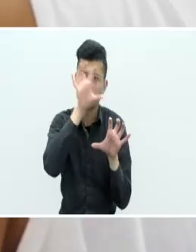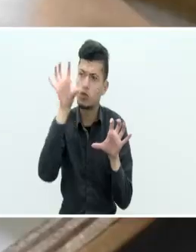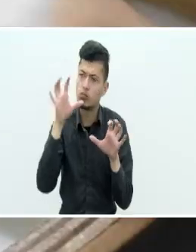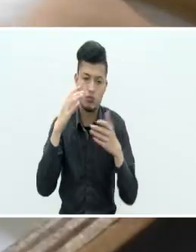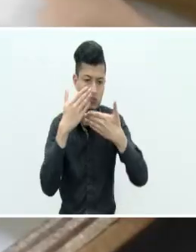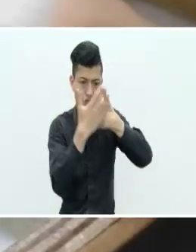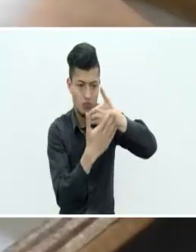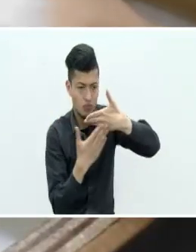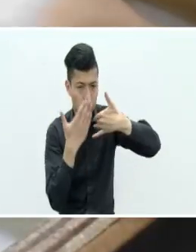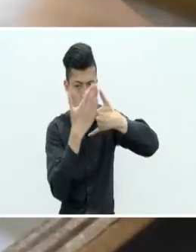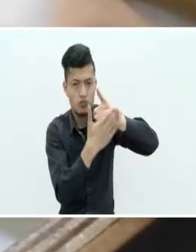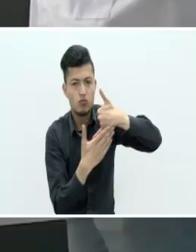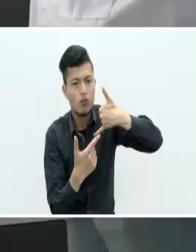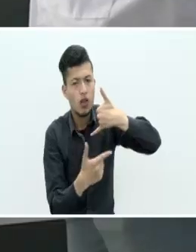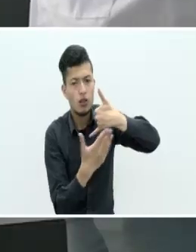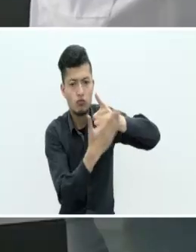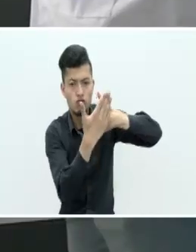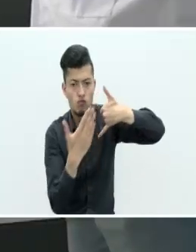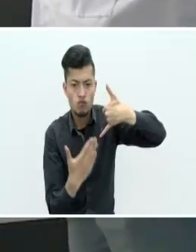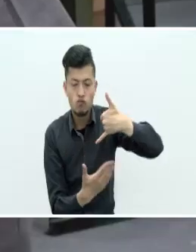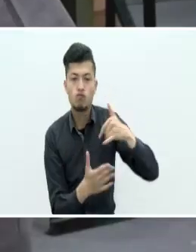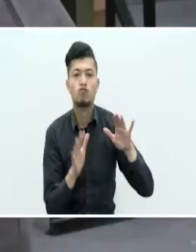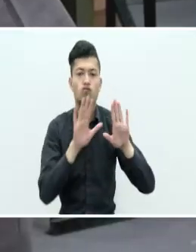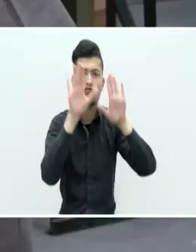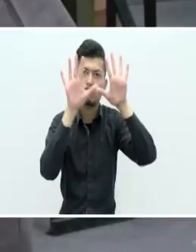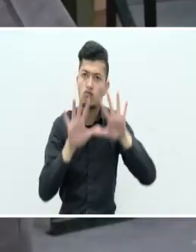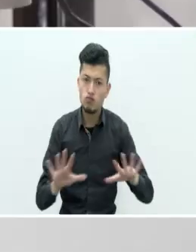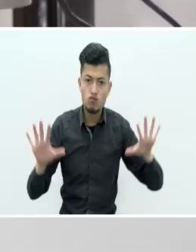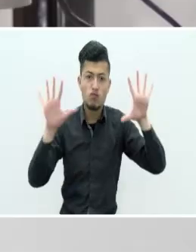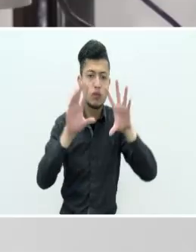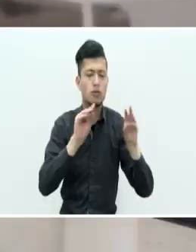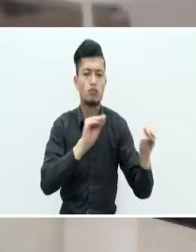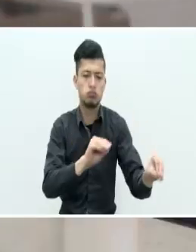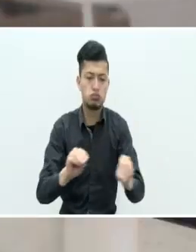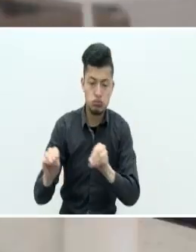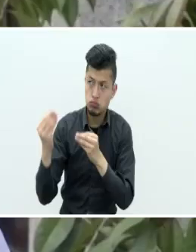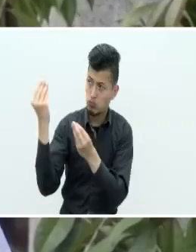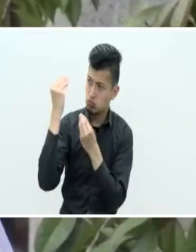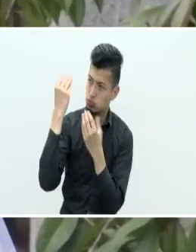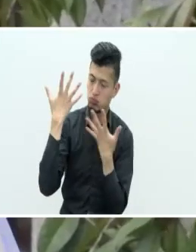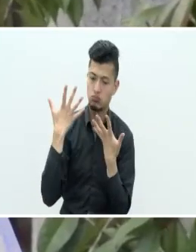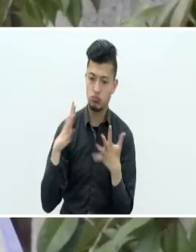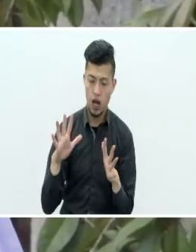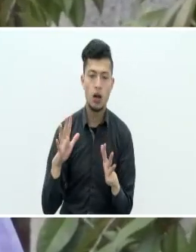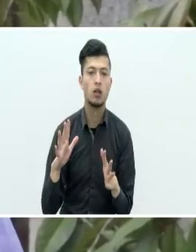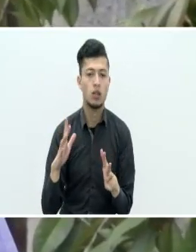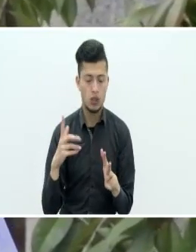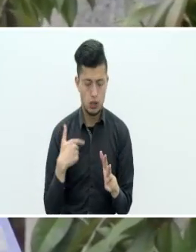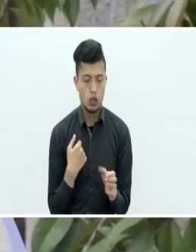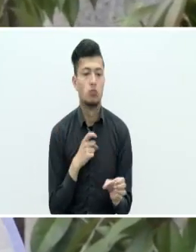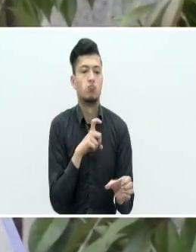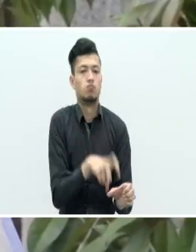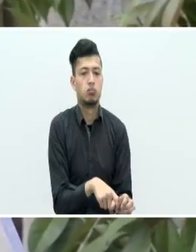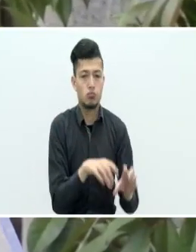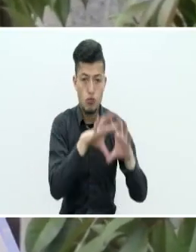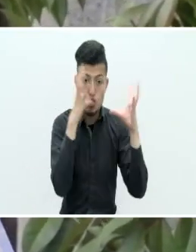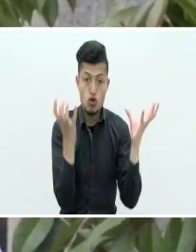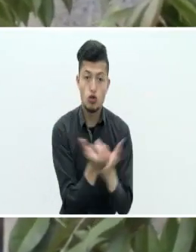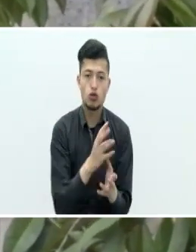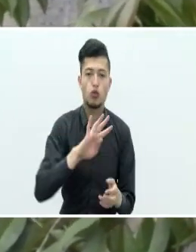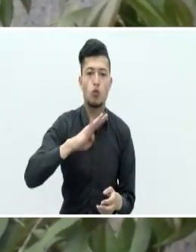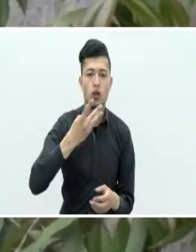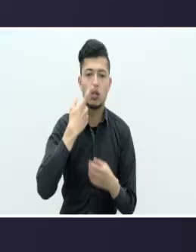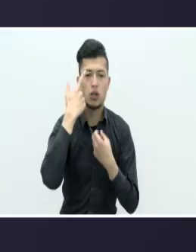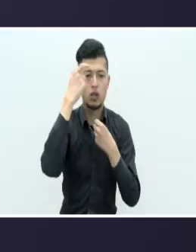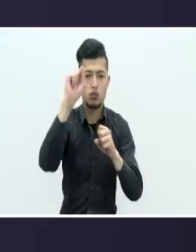vez reciban esos conocimientos por parte de nuestros instructores, se logren insertar exitosamente en este mundo de la cuarta revolución